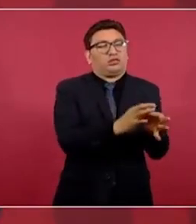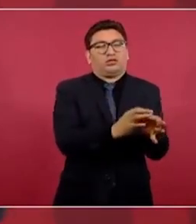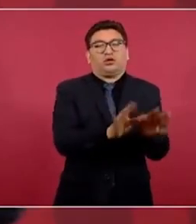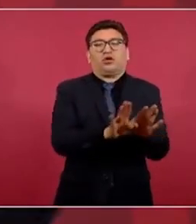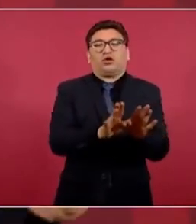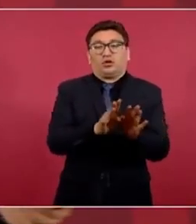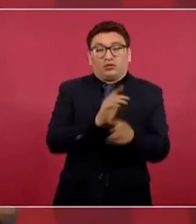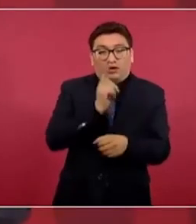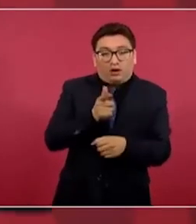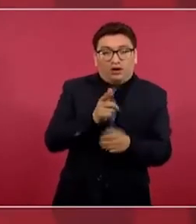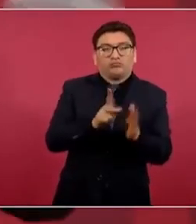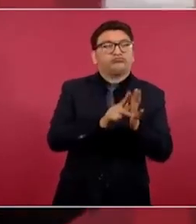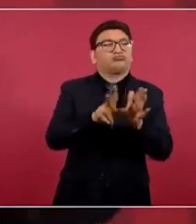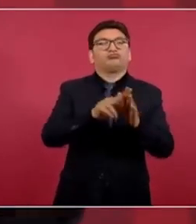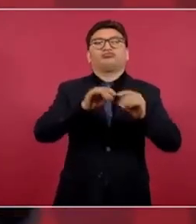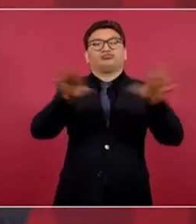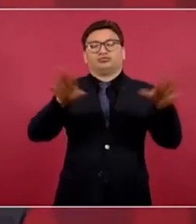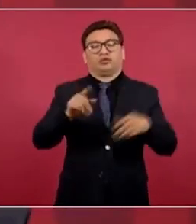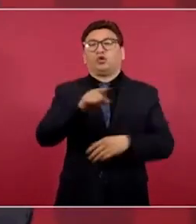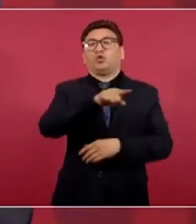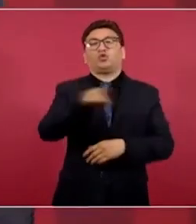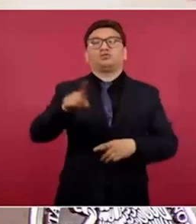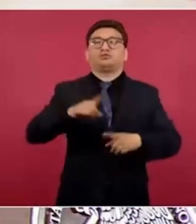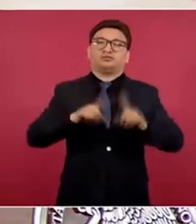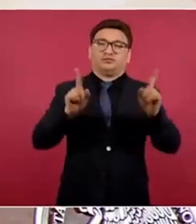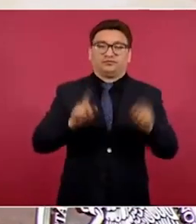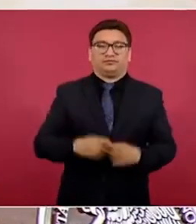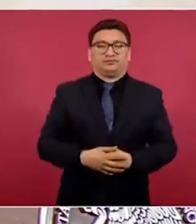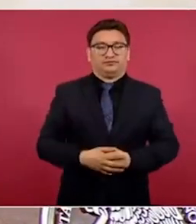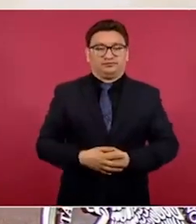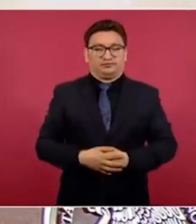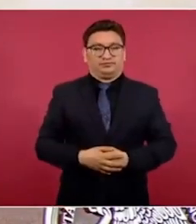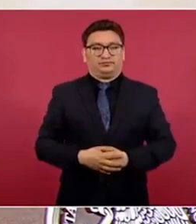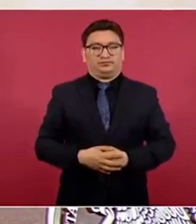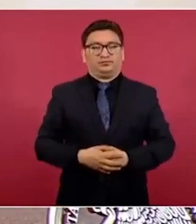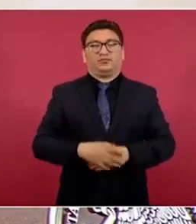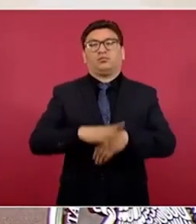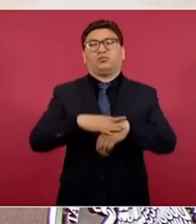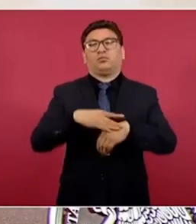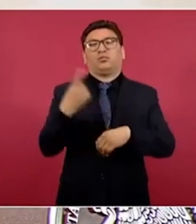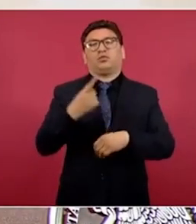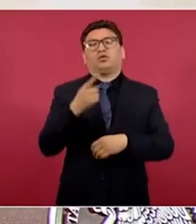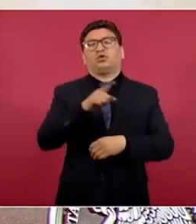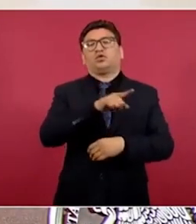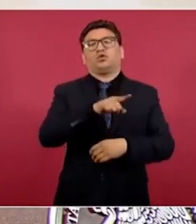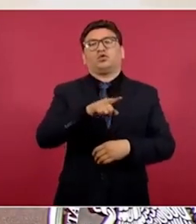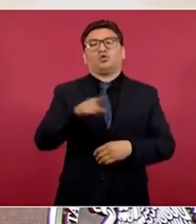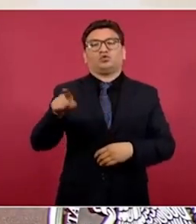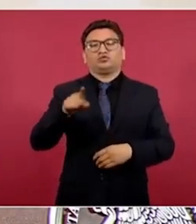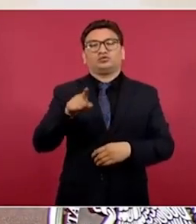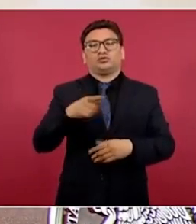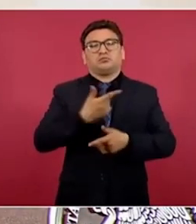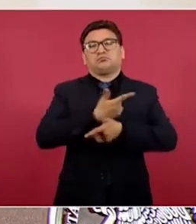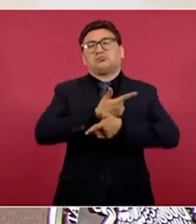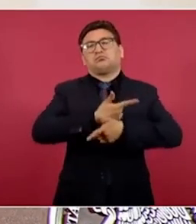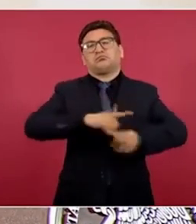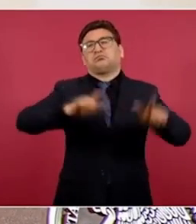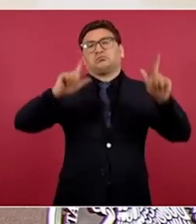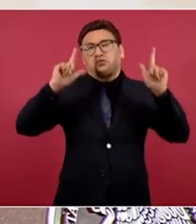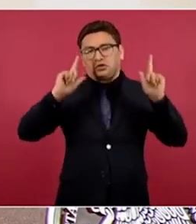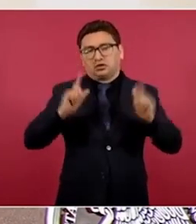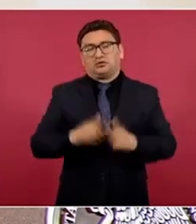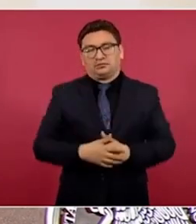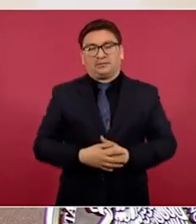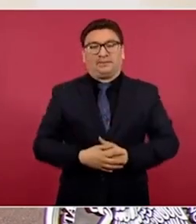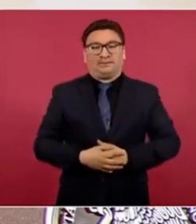estos cuestionamientos. Ustedes, porque ejercen a plenitud sus libertades